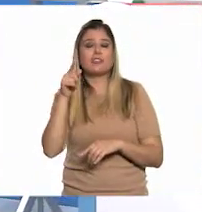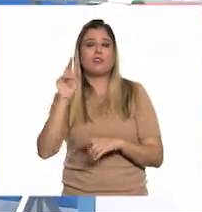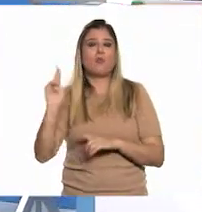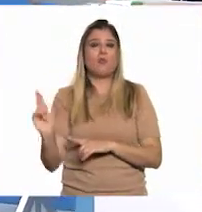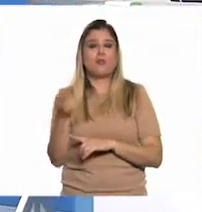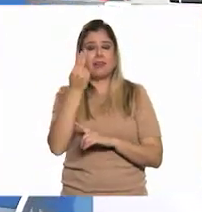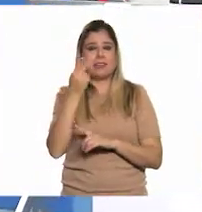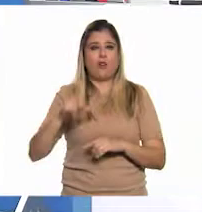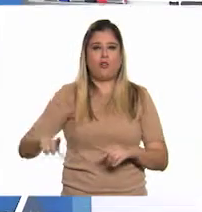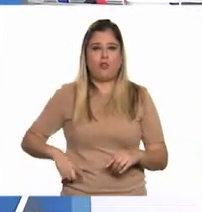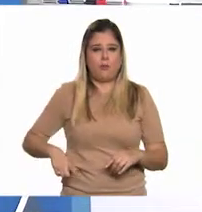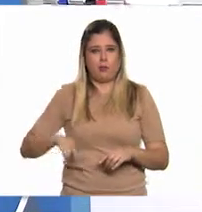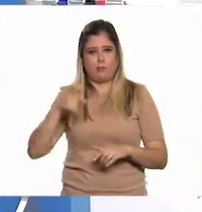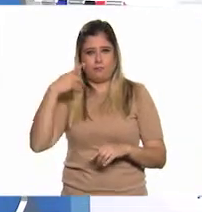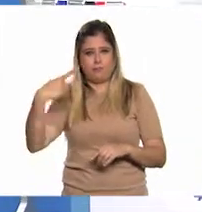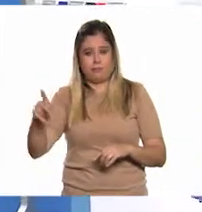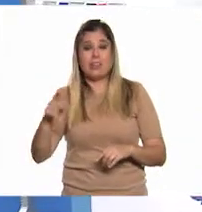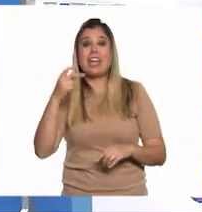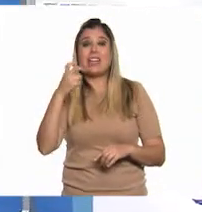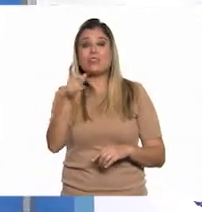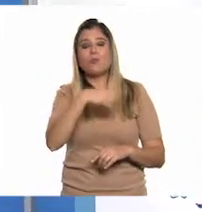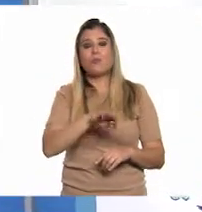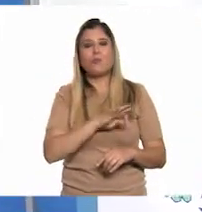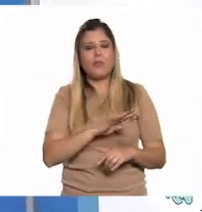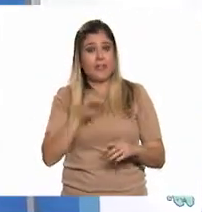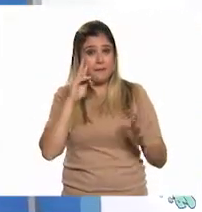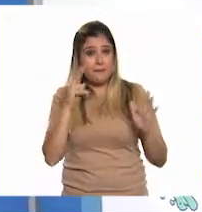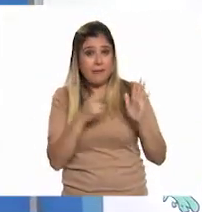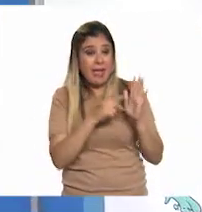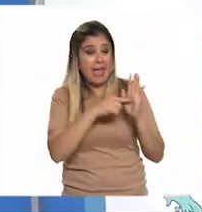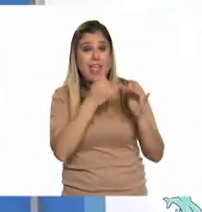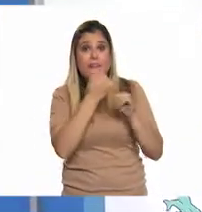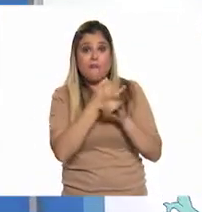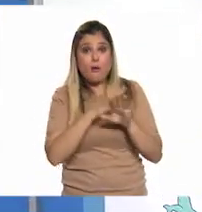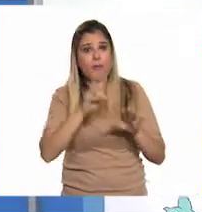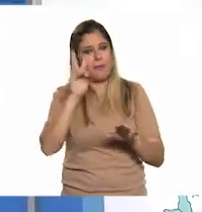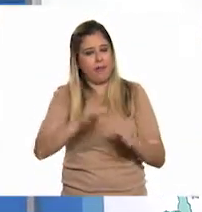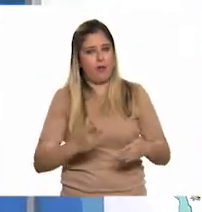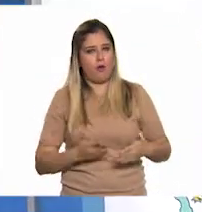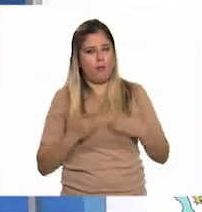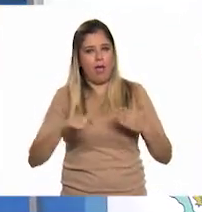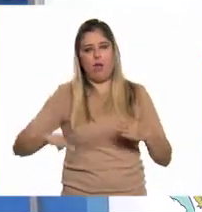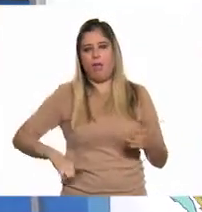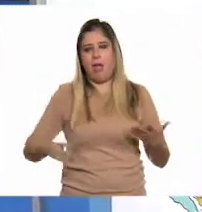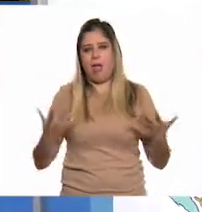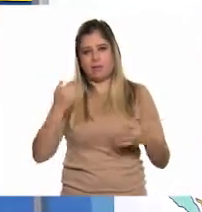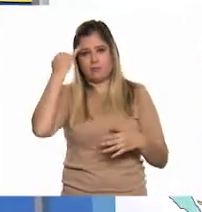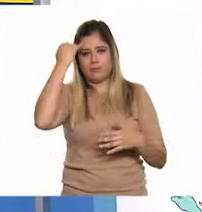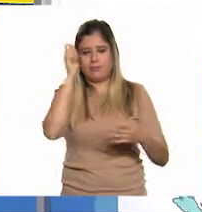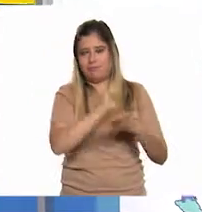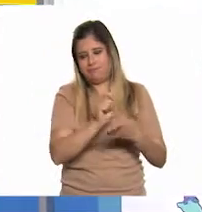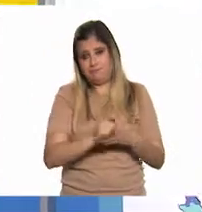universidad pública, por lo que podemos suponer que es información confiable. Ahora les voy a mostrar unas